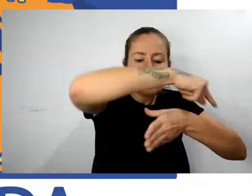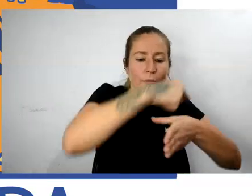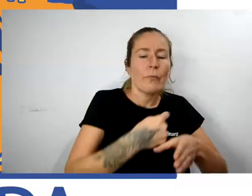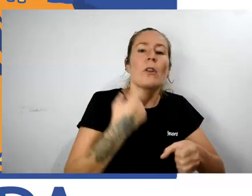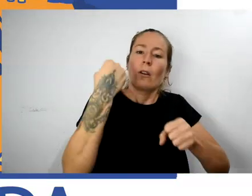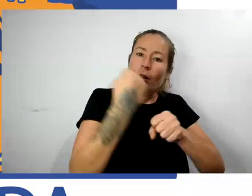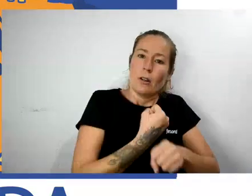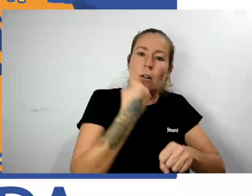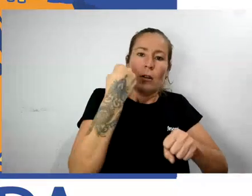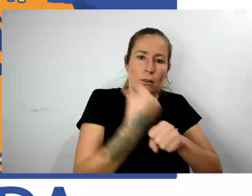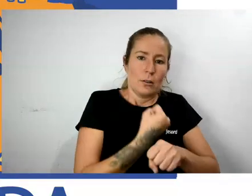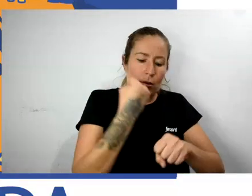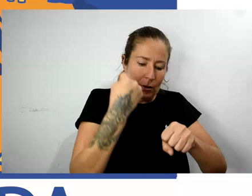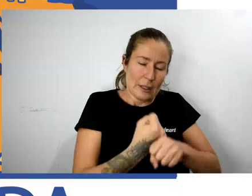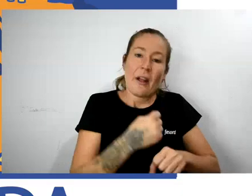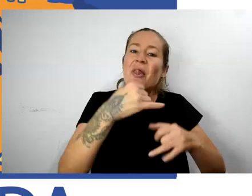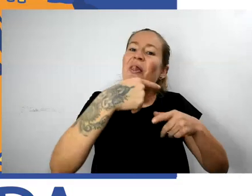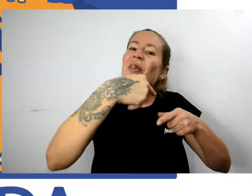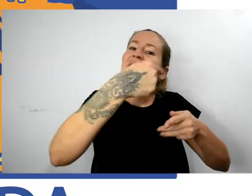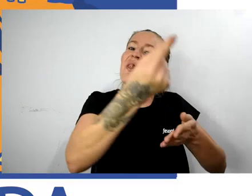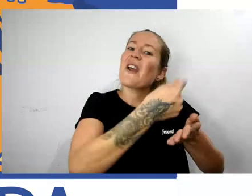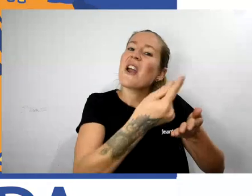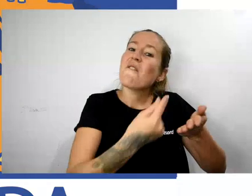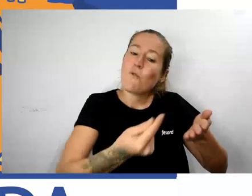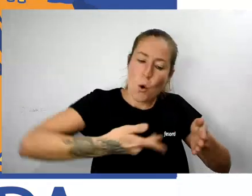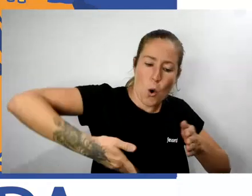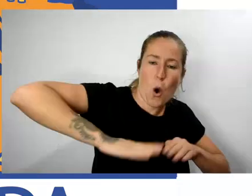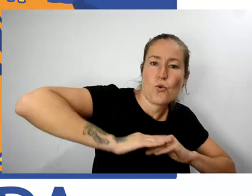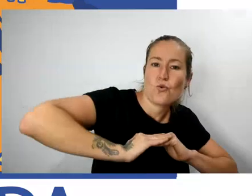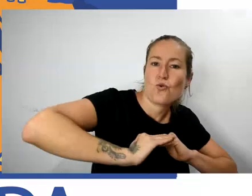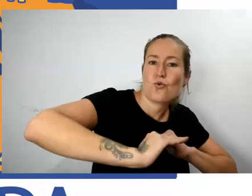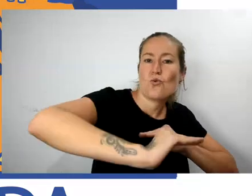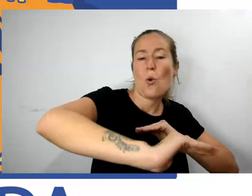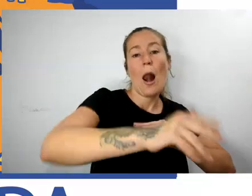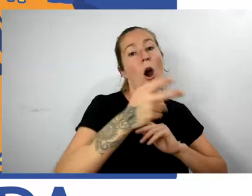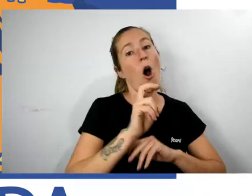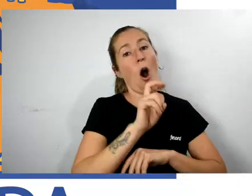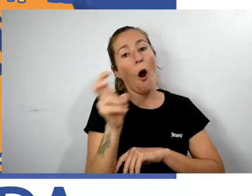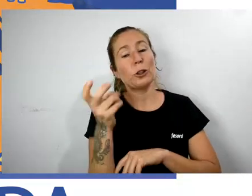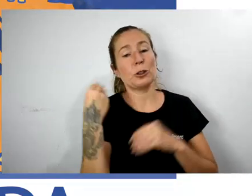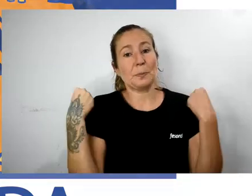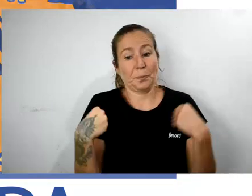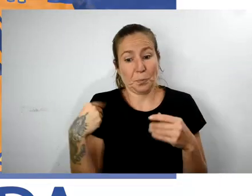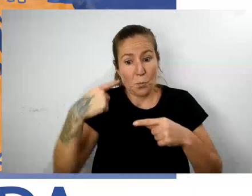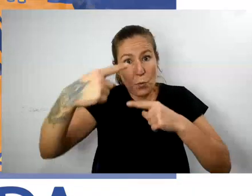en el suelo. Los otros giraban la manilla de hierro de la rueda que recogía el hilo.